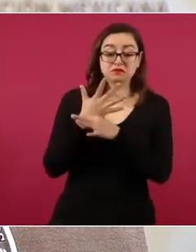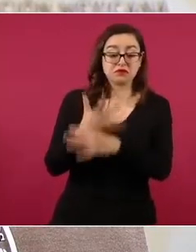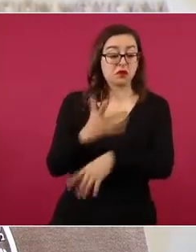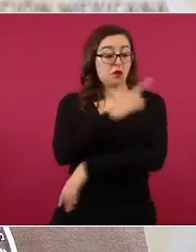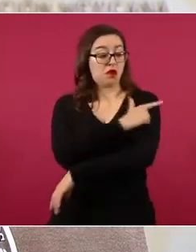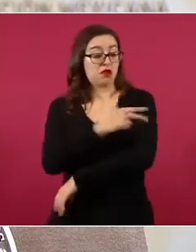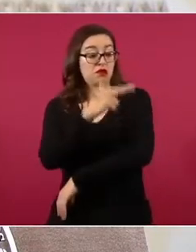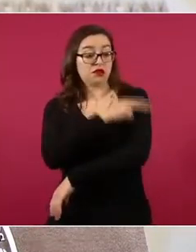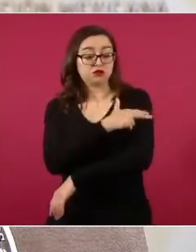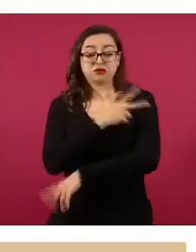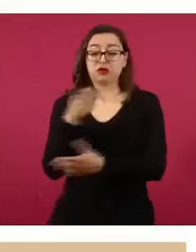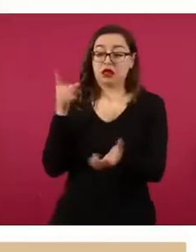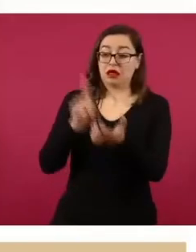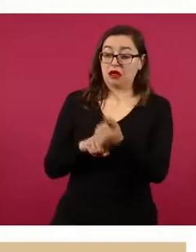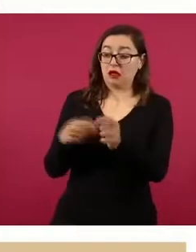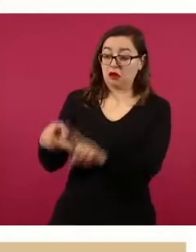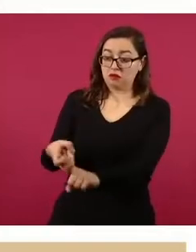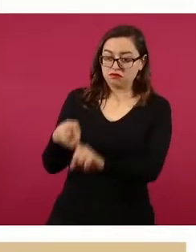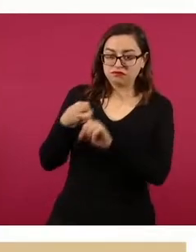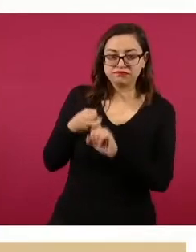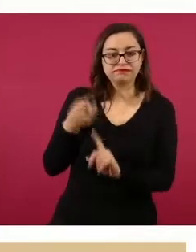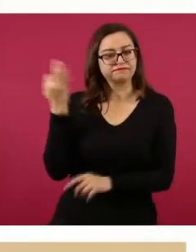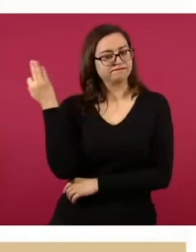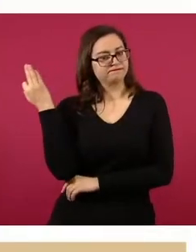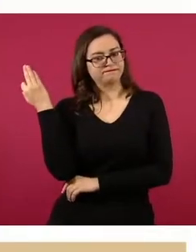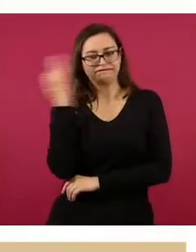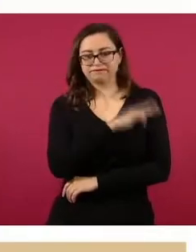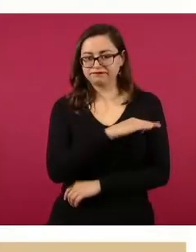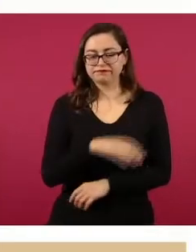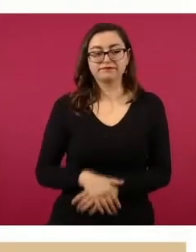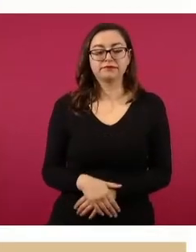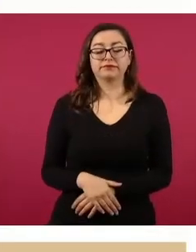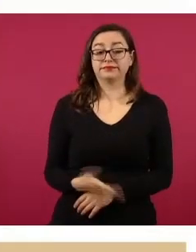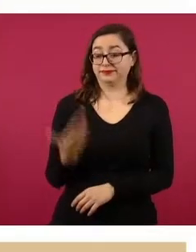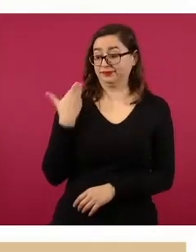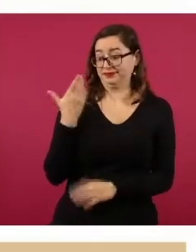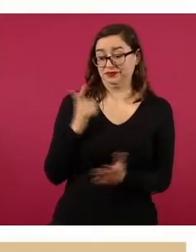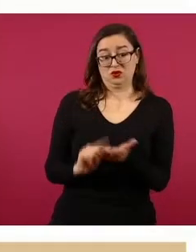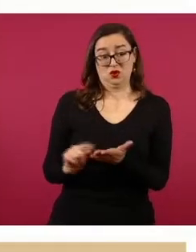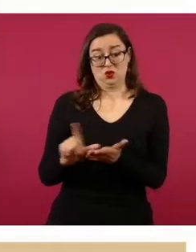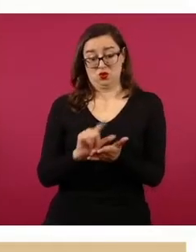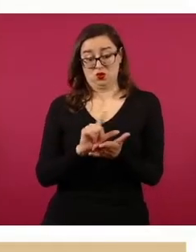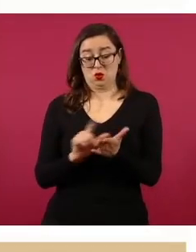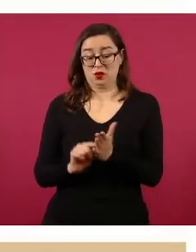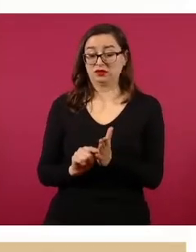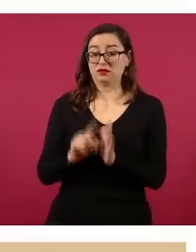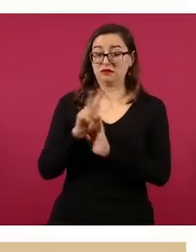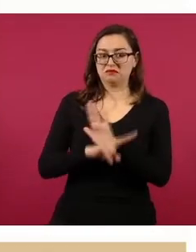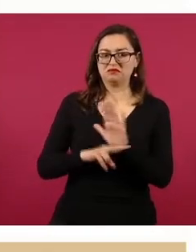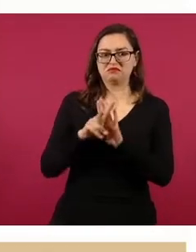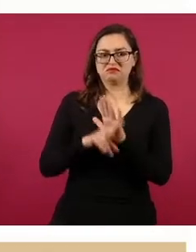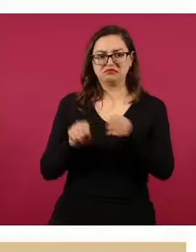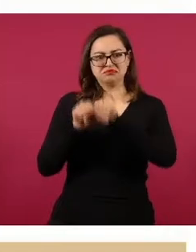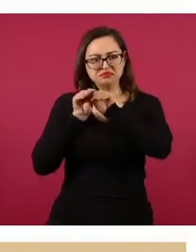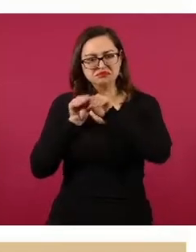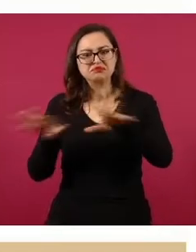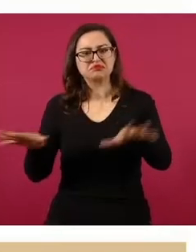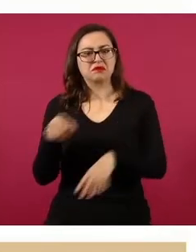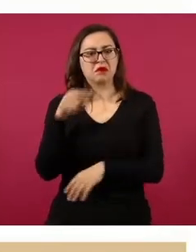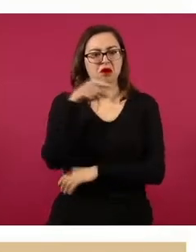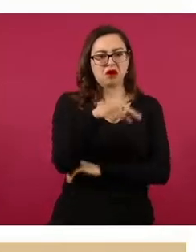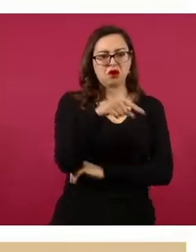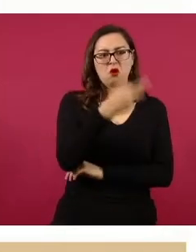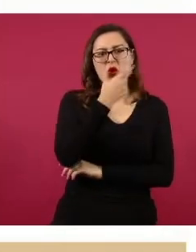difundió ampliamente un video a través de la red social Twitter por un usuario dedicado en buena parte a difundir